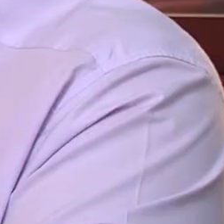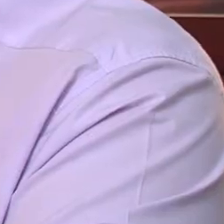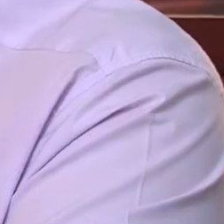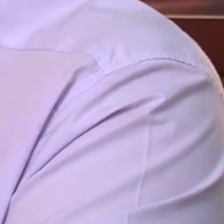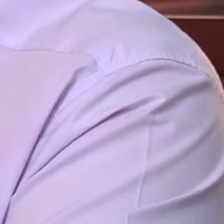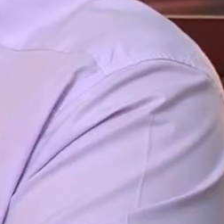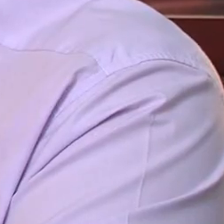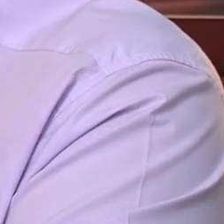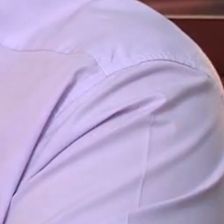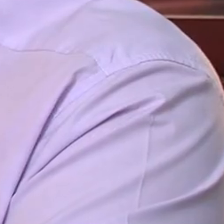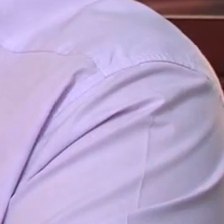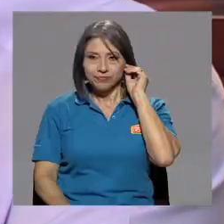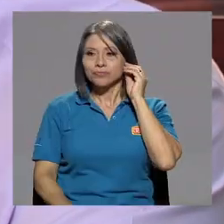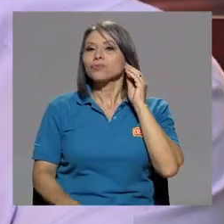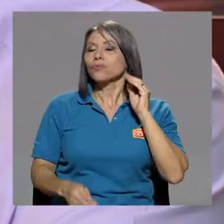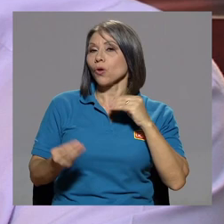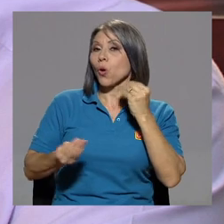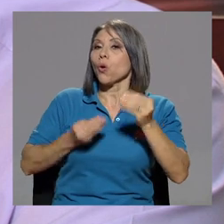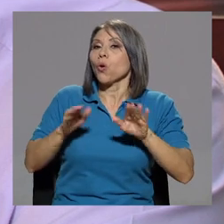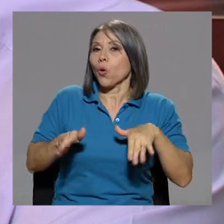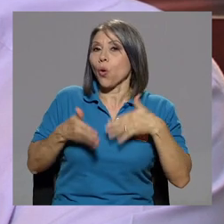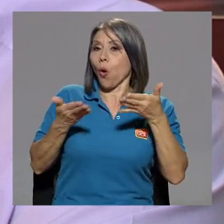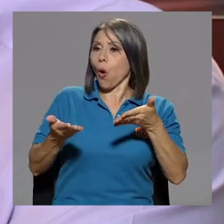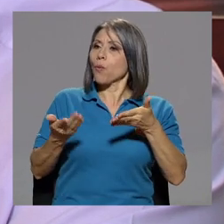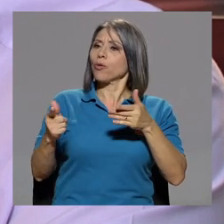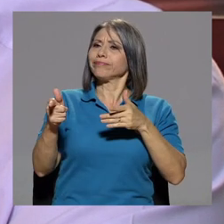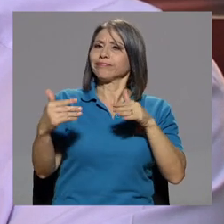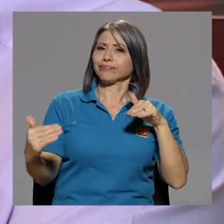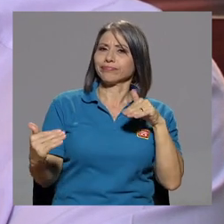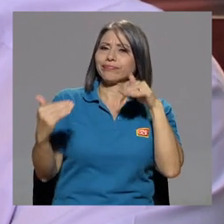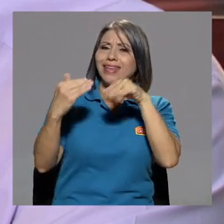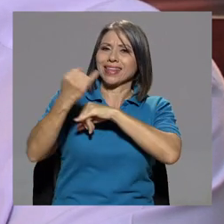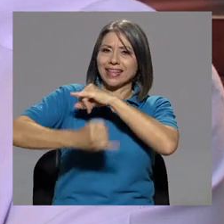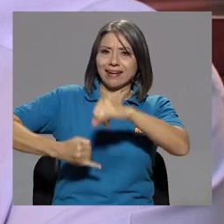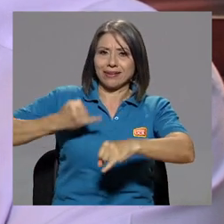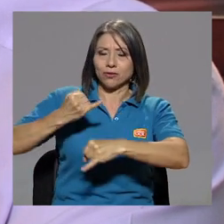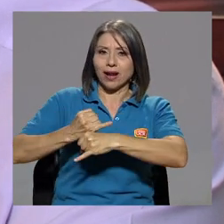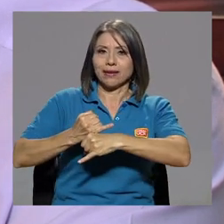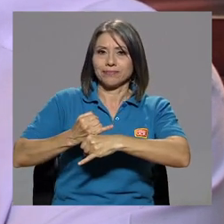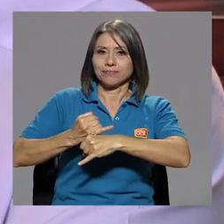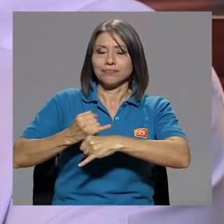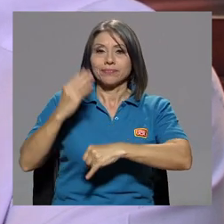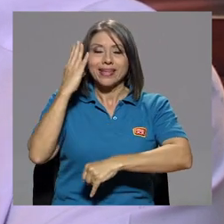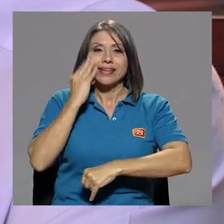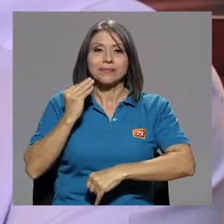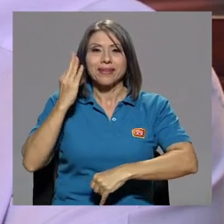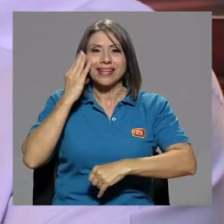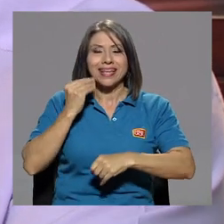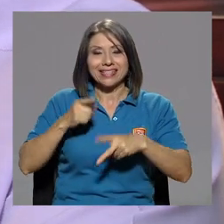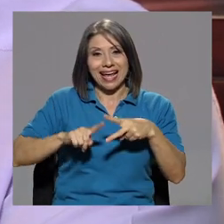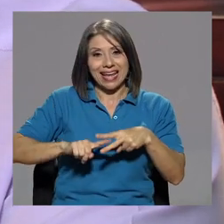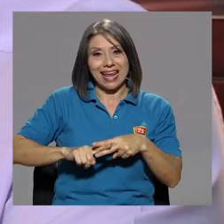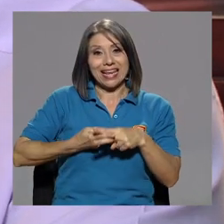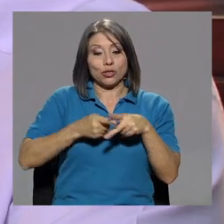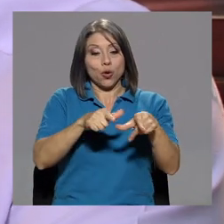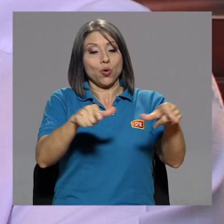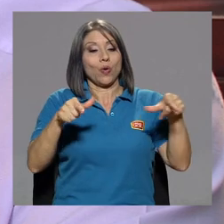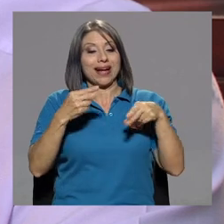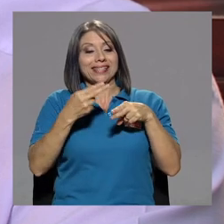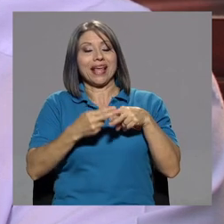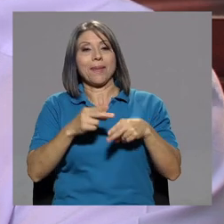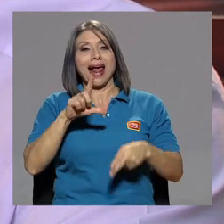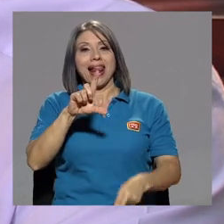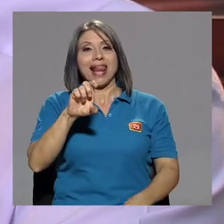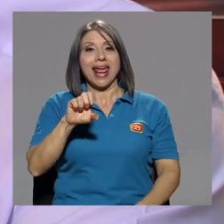¿Cómo se hizo internacional esa experiencia que inició en Le Gourmet y